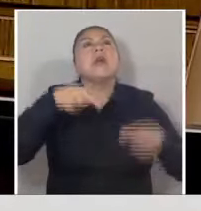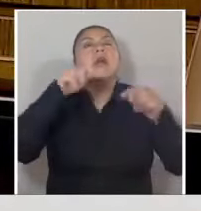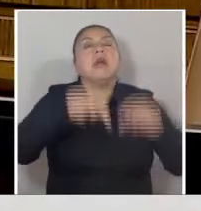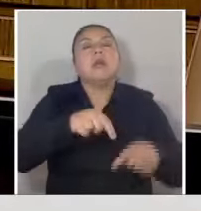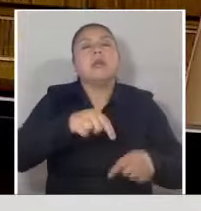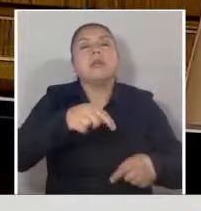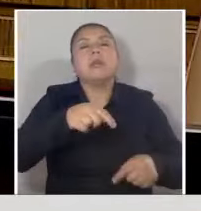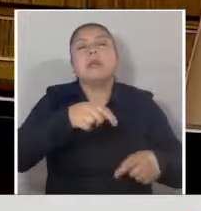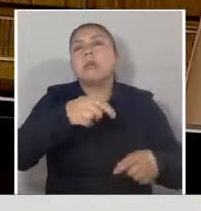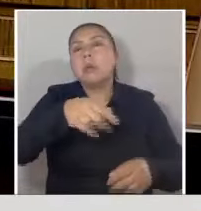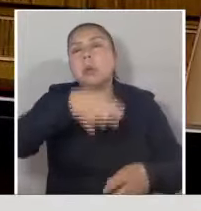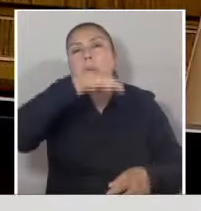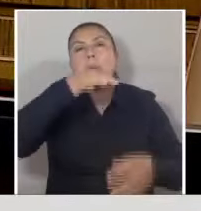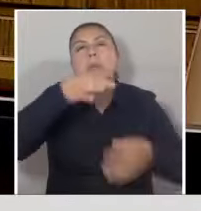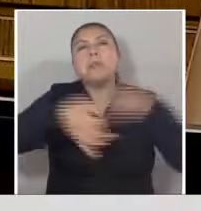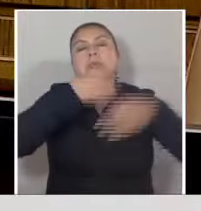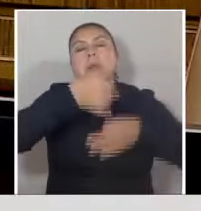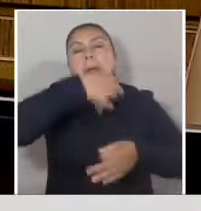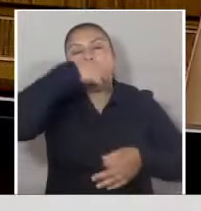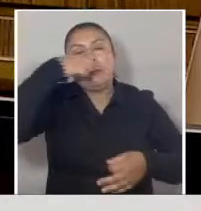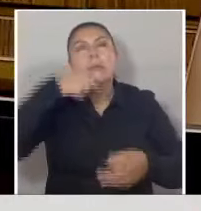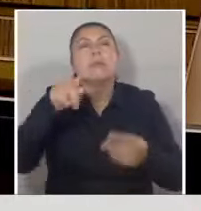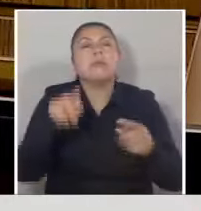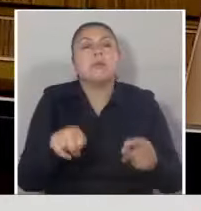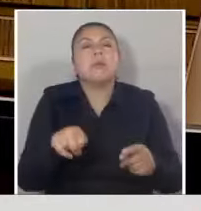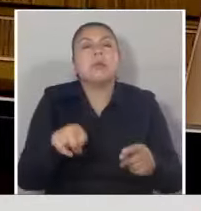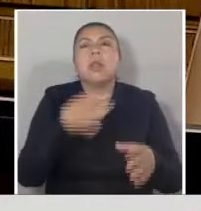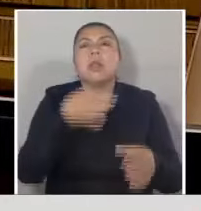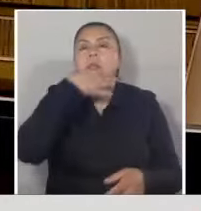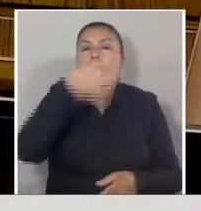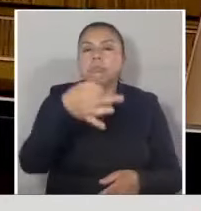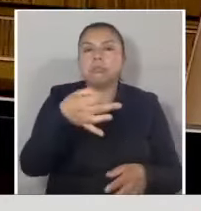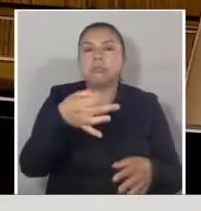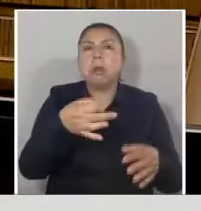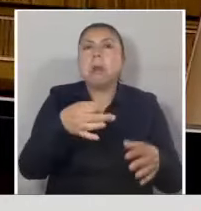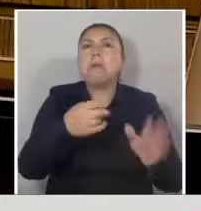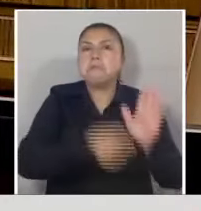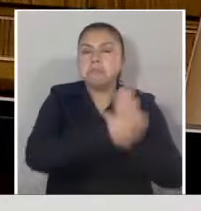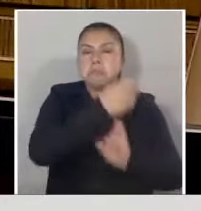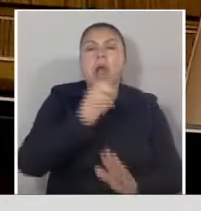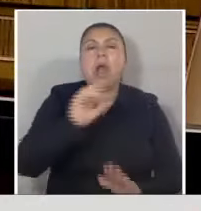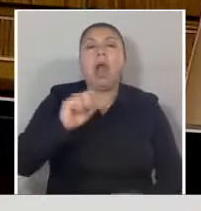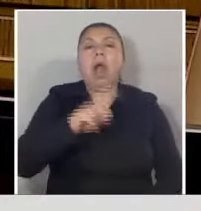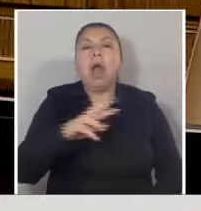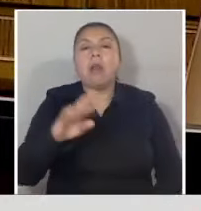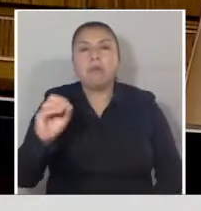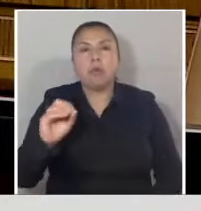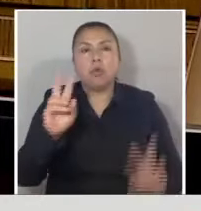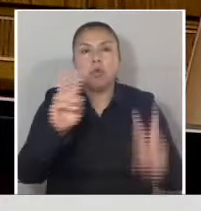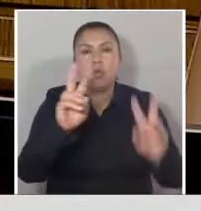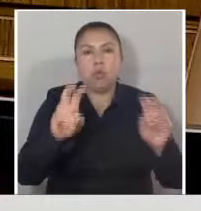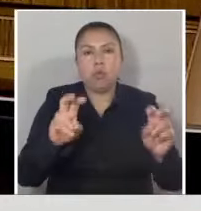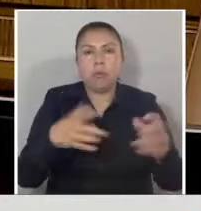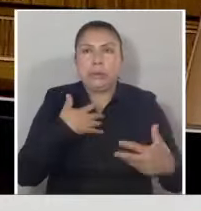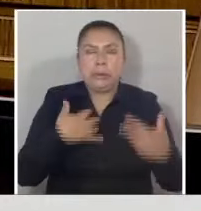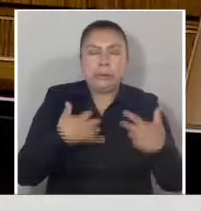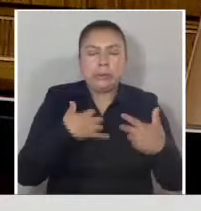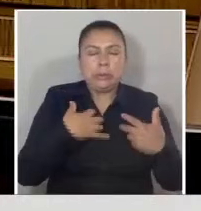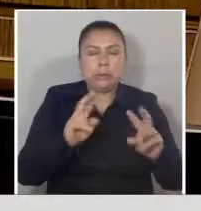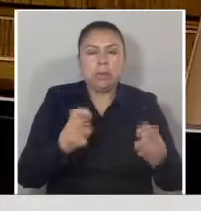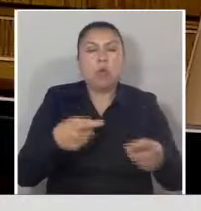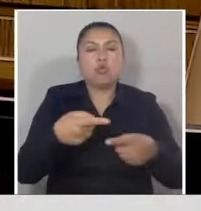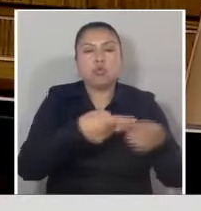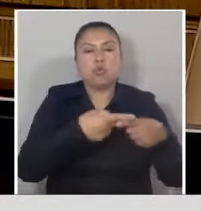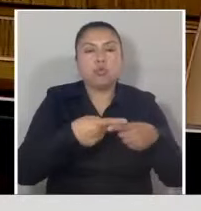Y creo que primero quiero destacar la actitud de Alberto, primero porque es valiente y plantea un tema que es demasiado incómodo en la sociedad chilena. No es fácil meterse con un